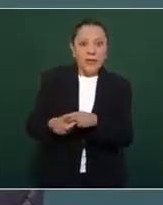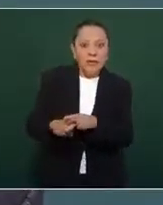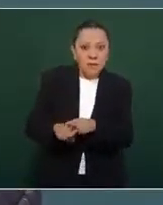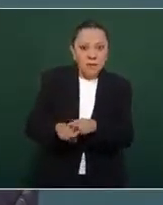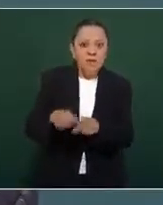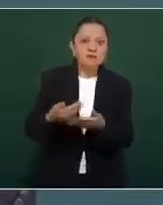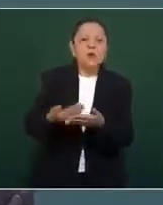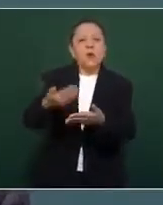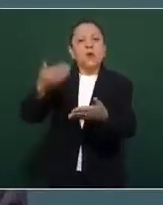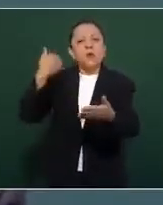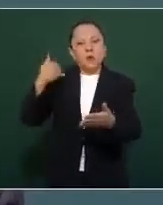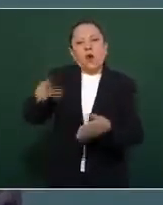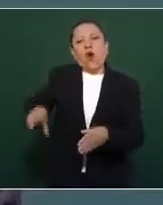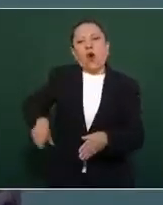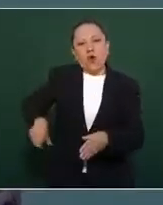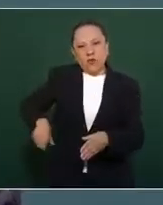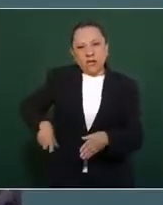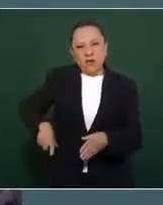de Salinas de Gortari.